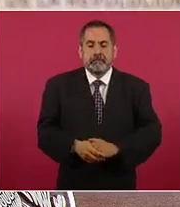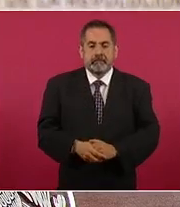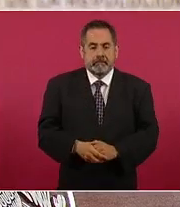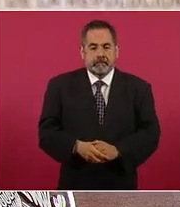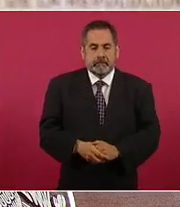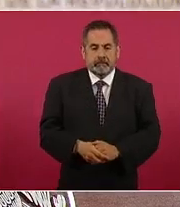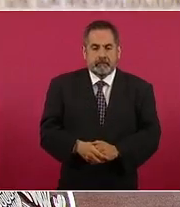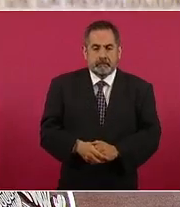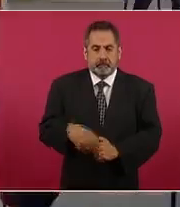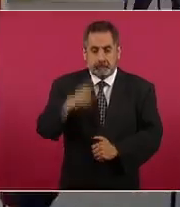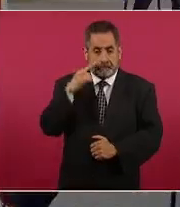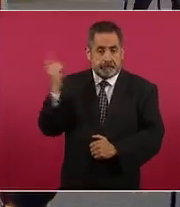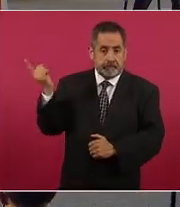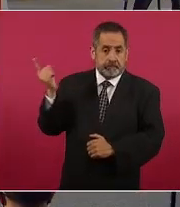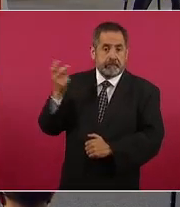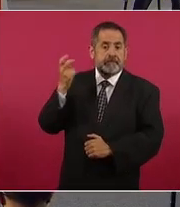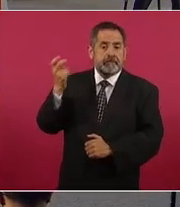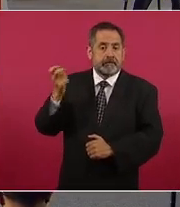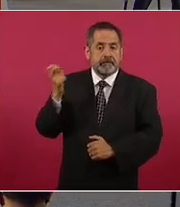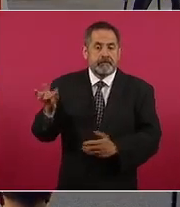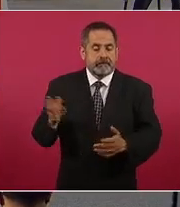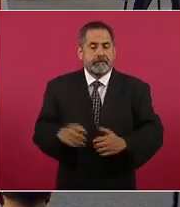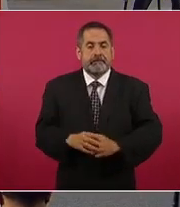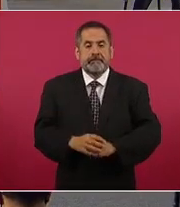mire aquí está